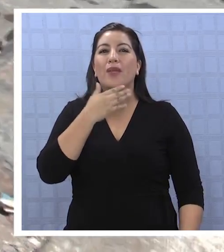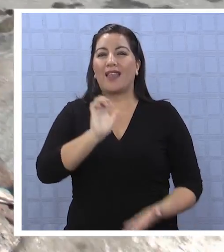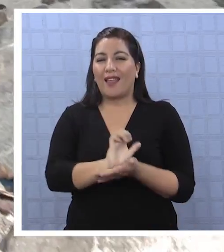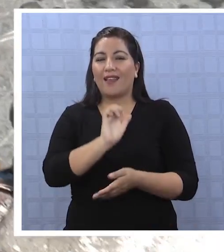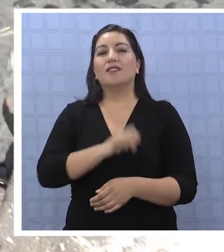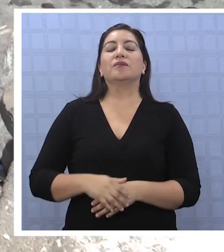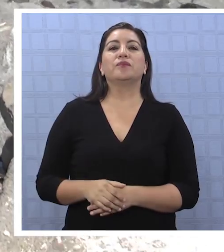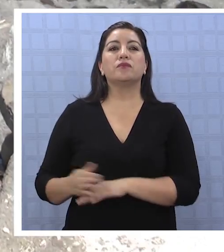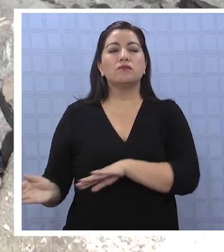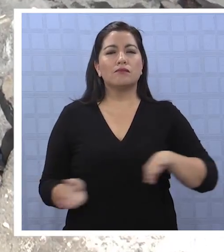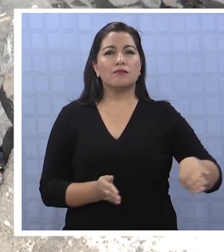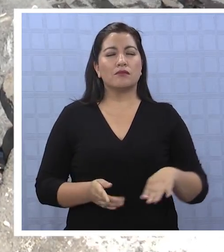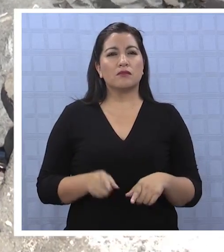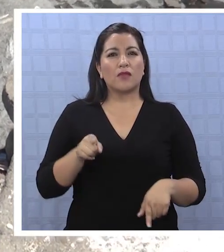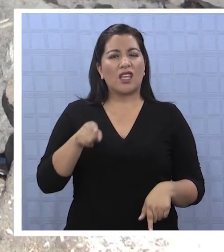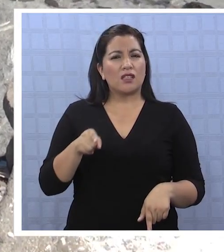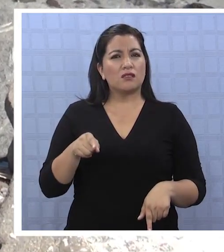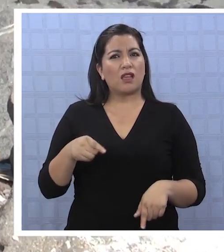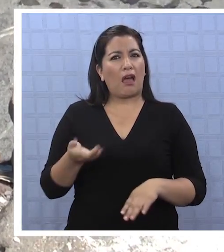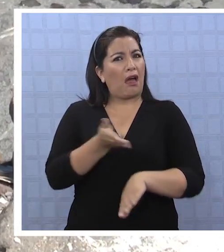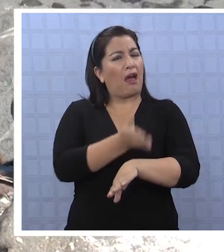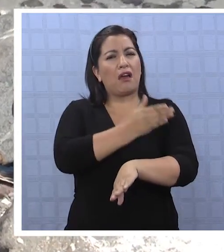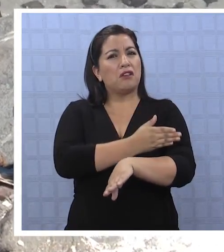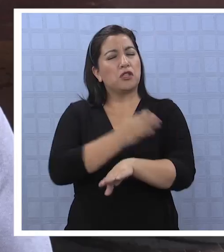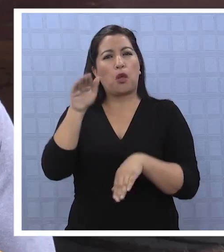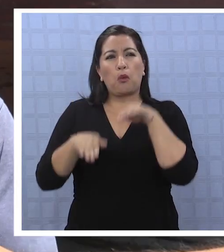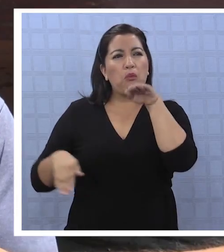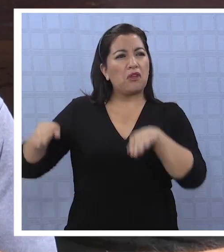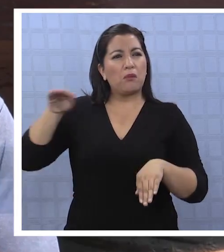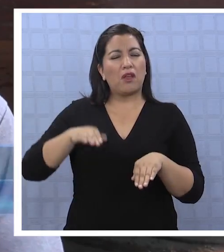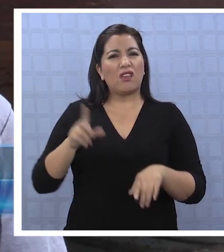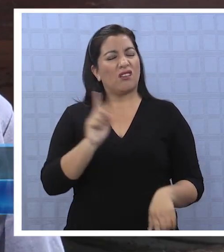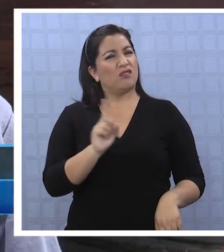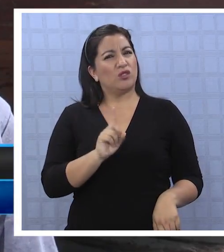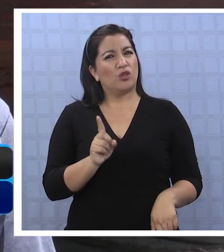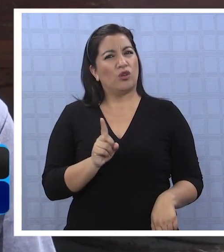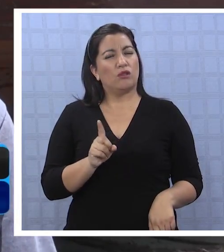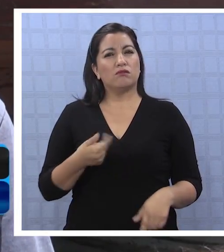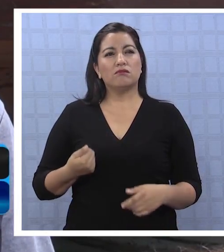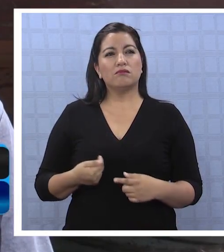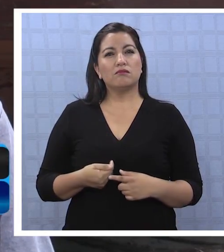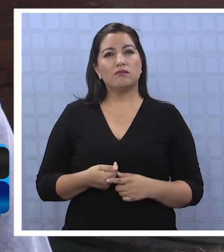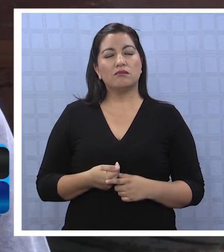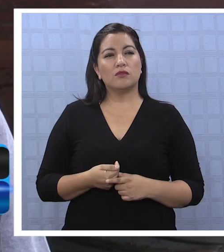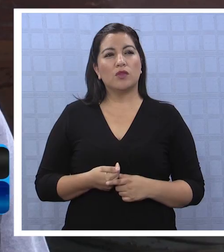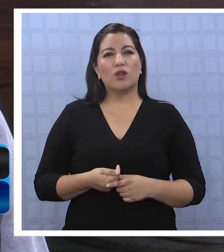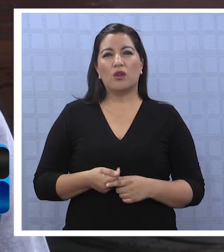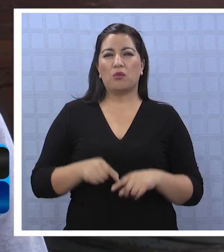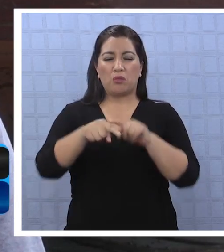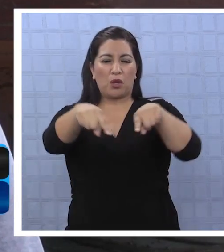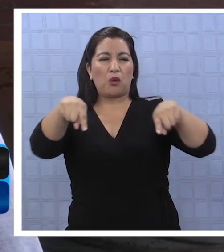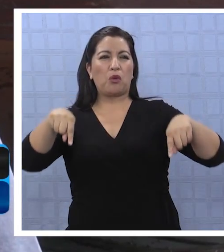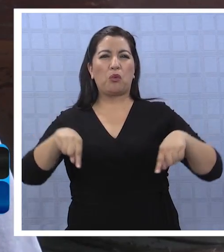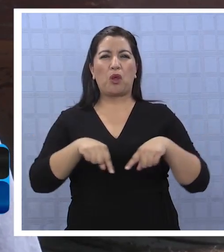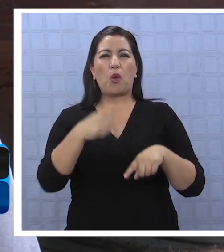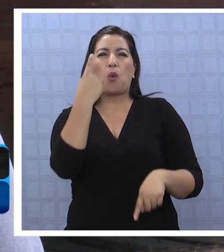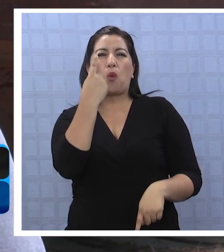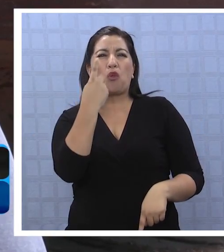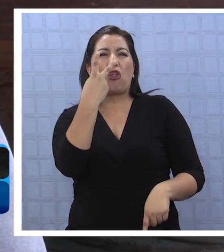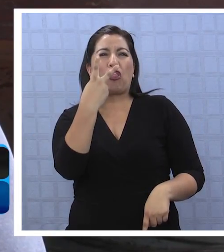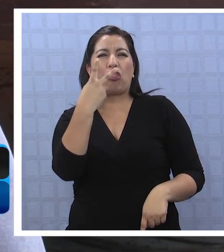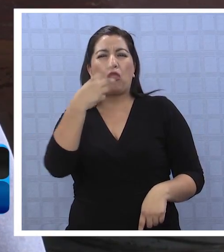habilitar. Y esa vez no era una playa, sino que era como una parte, como un mes o dos mesos de